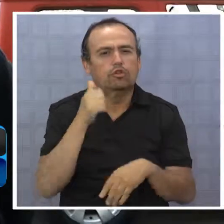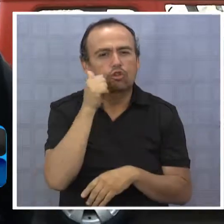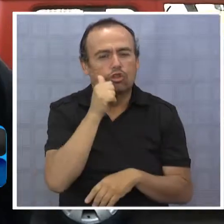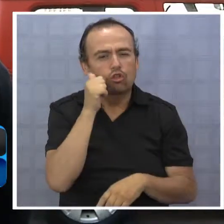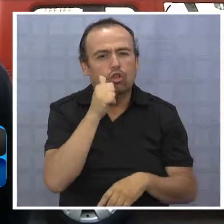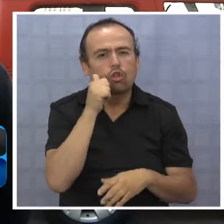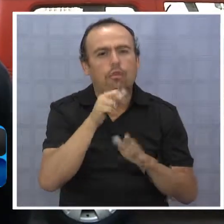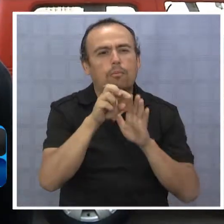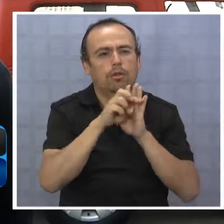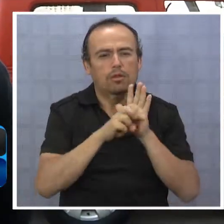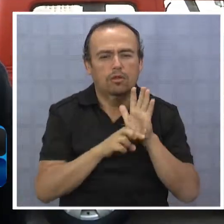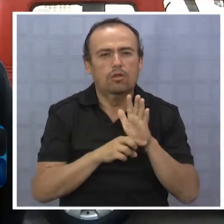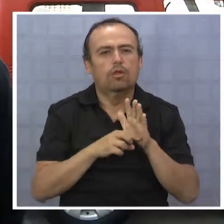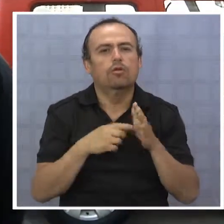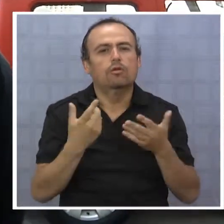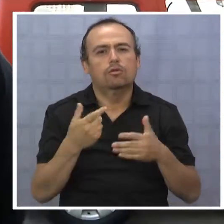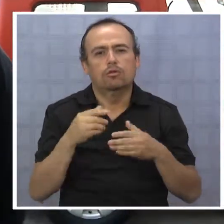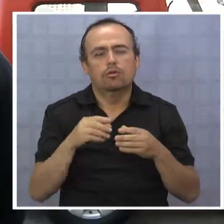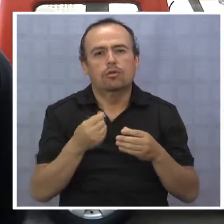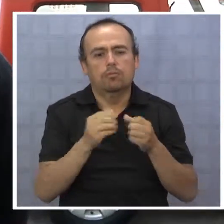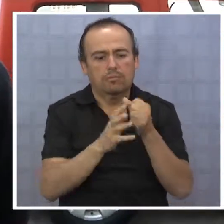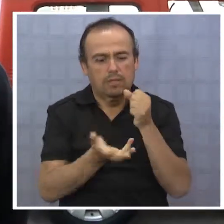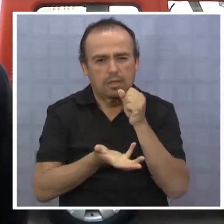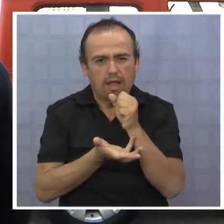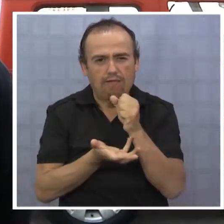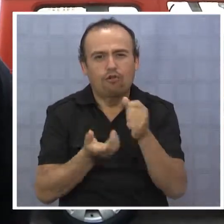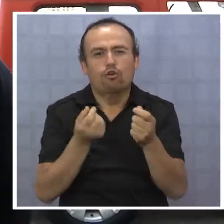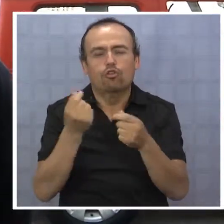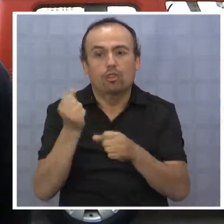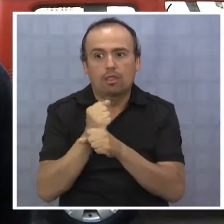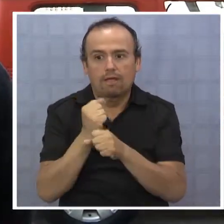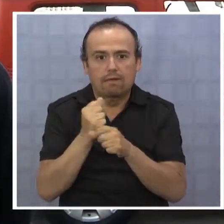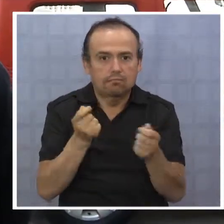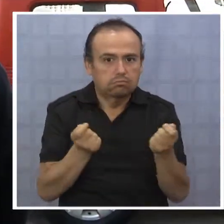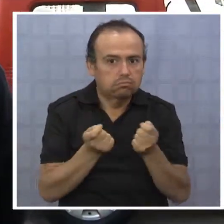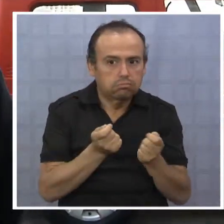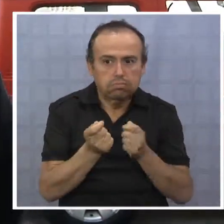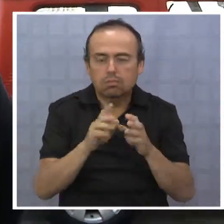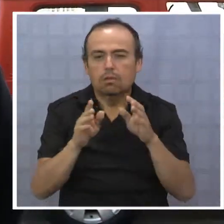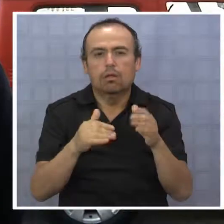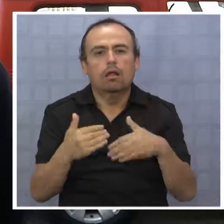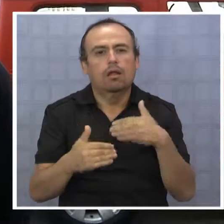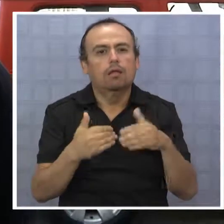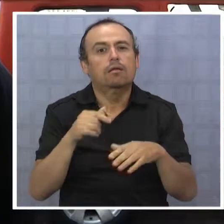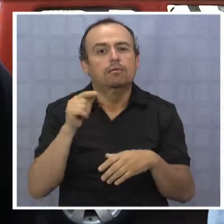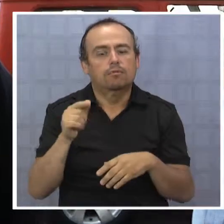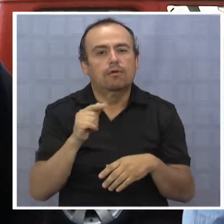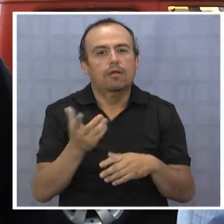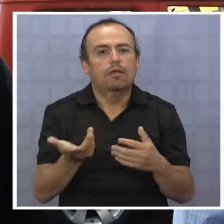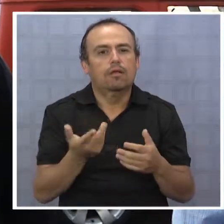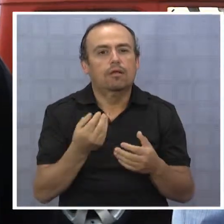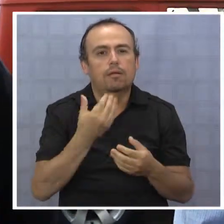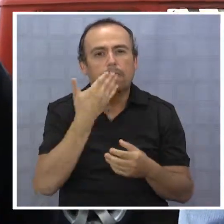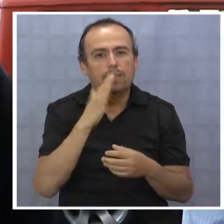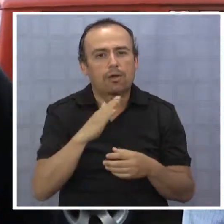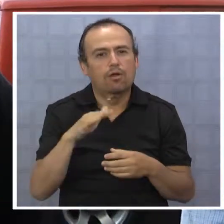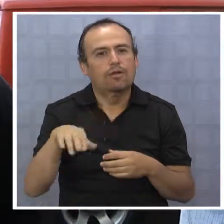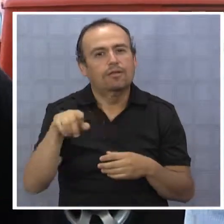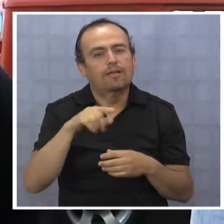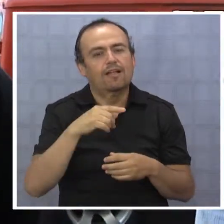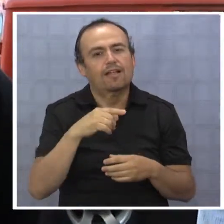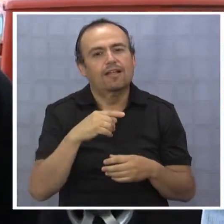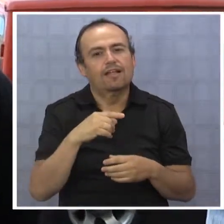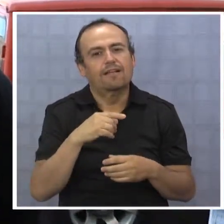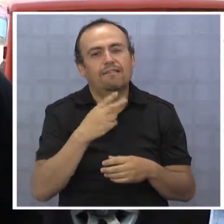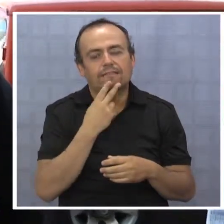los distintos proyectos por ejecutar los fondos que tiene asignado el gobierno regional, que en definitiva van a mejorar la calidad de vía,